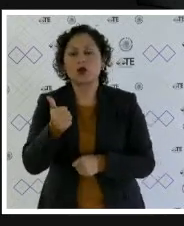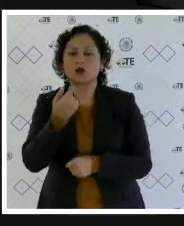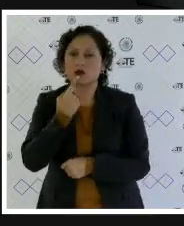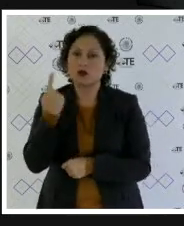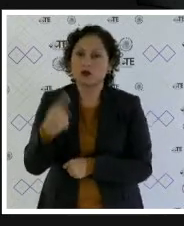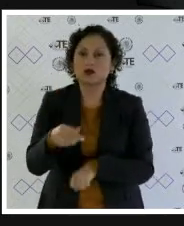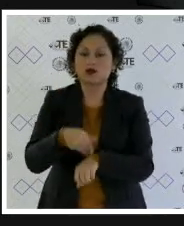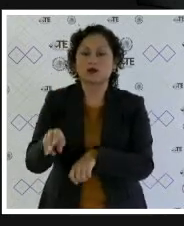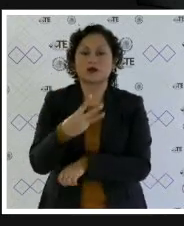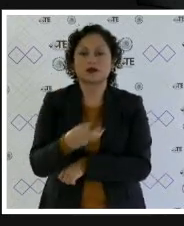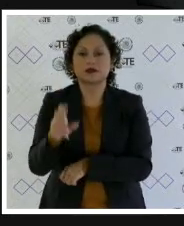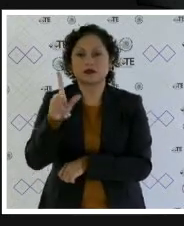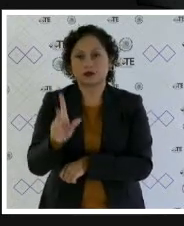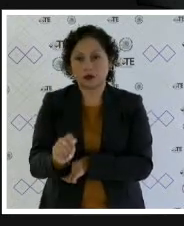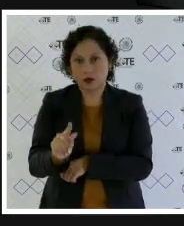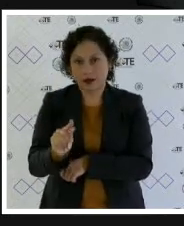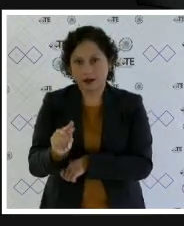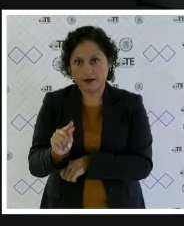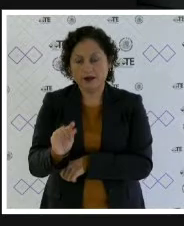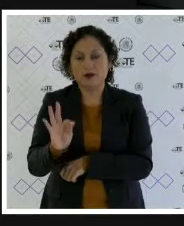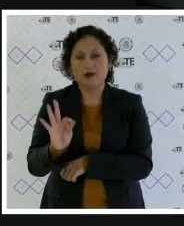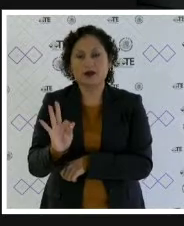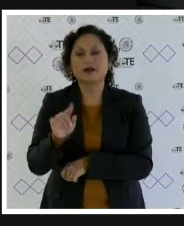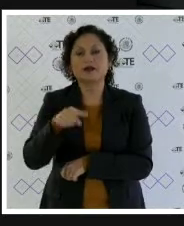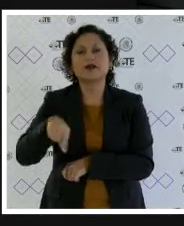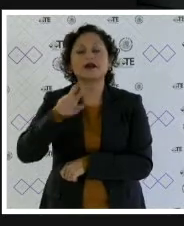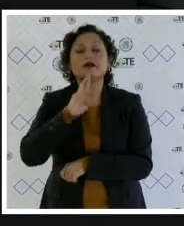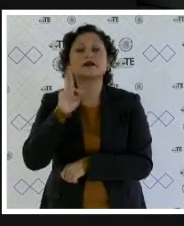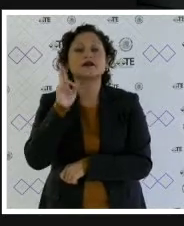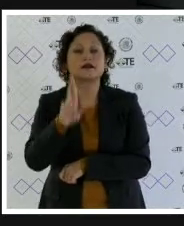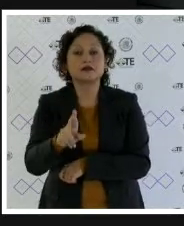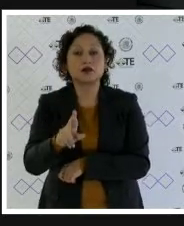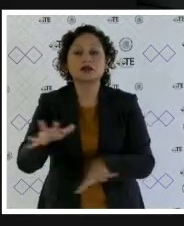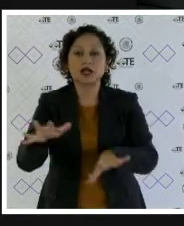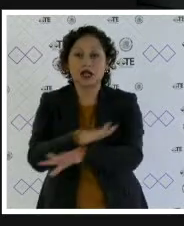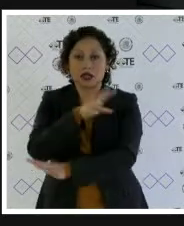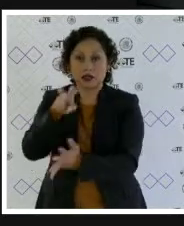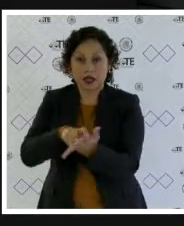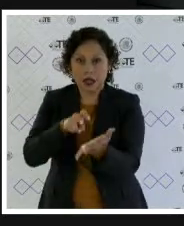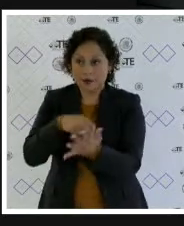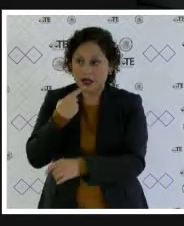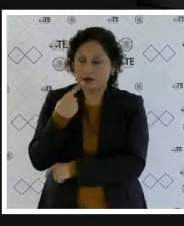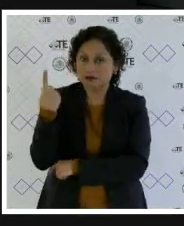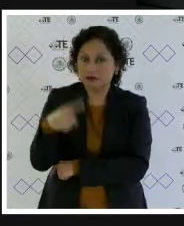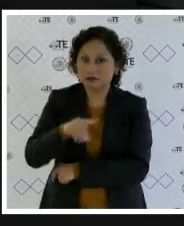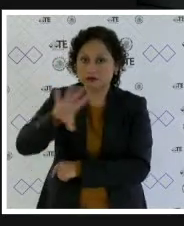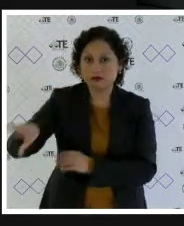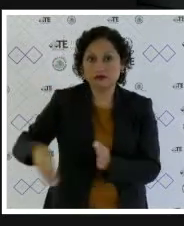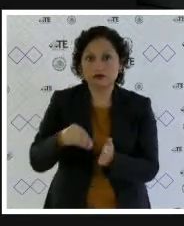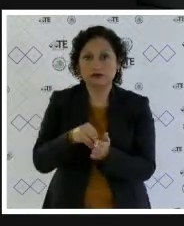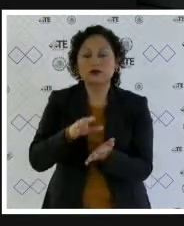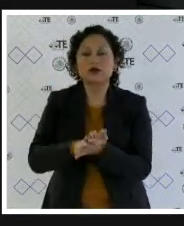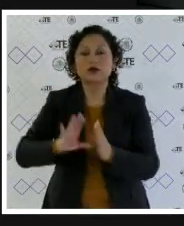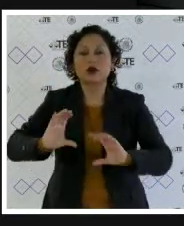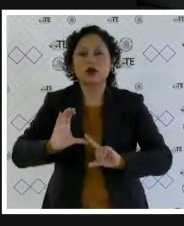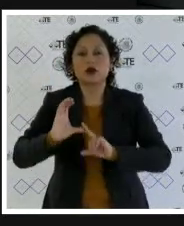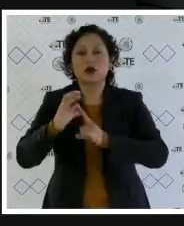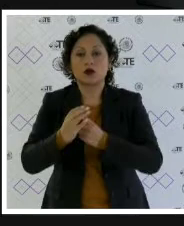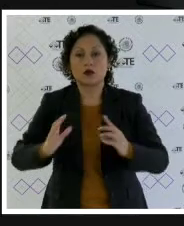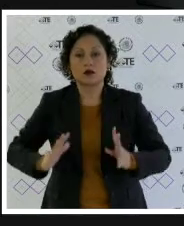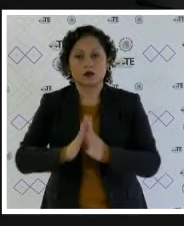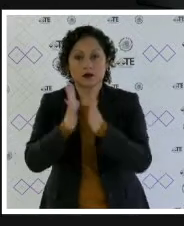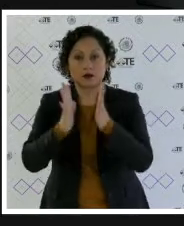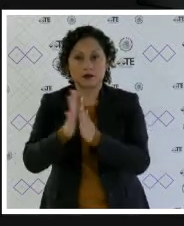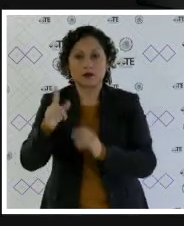340 se resuelve, se modifica en lo que fue materia de impugnación la integración de la Comisión de Participación Comunitaria